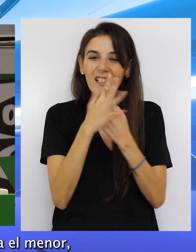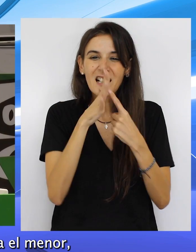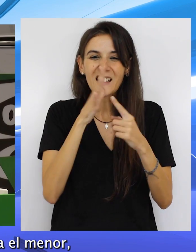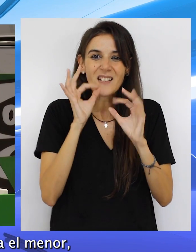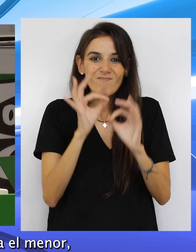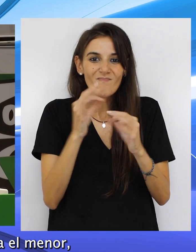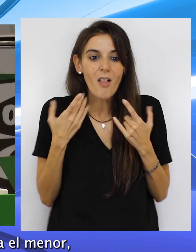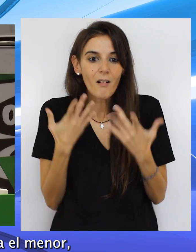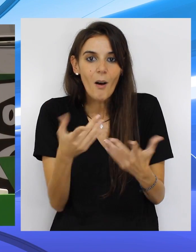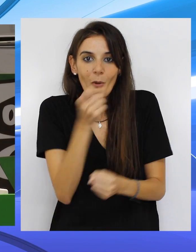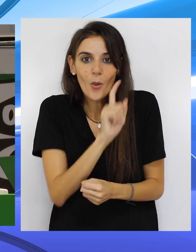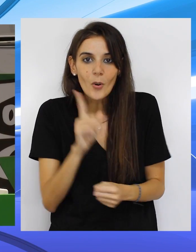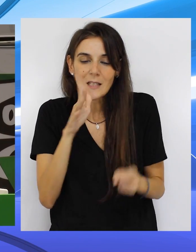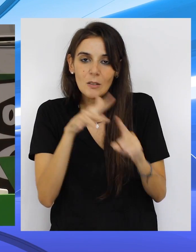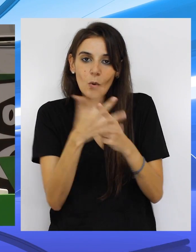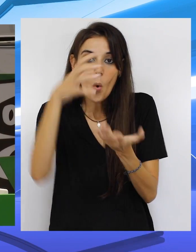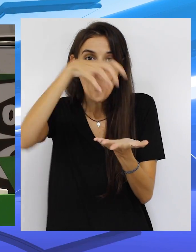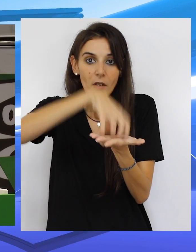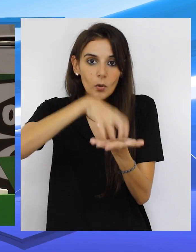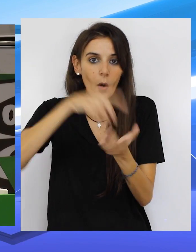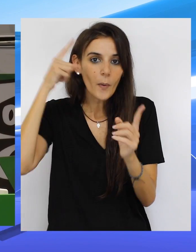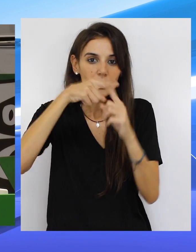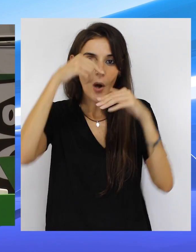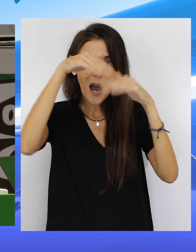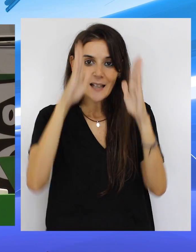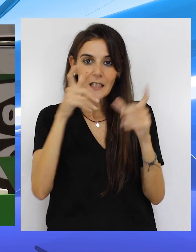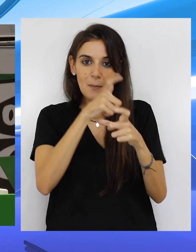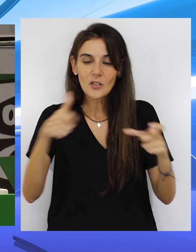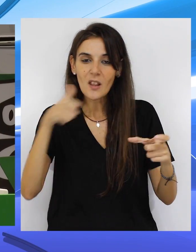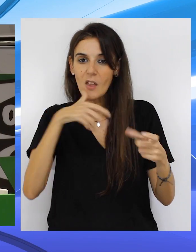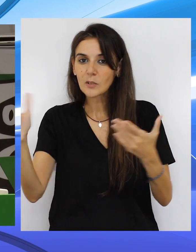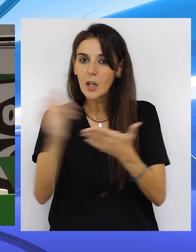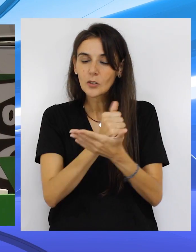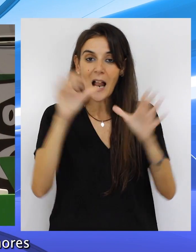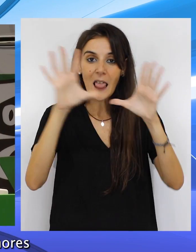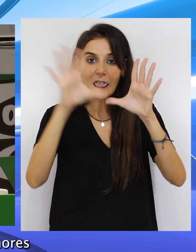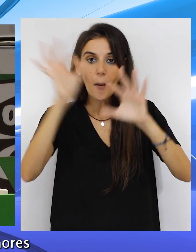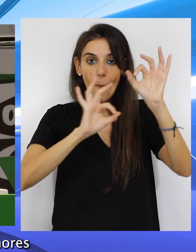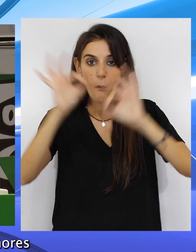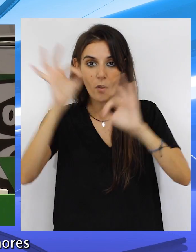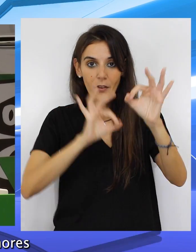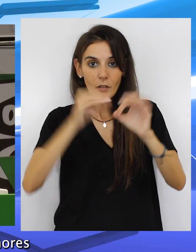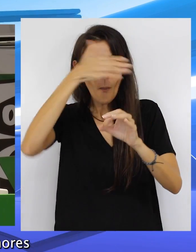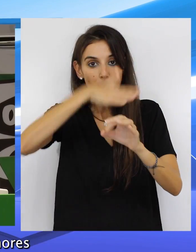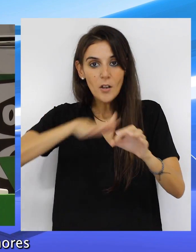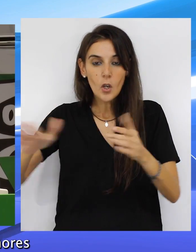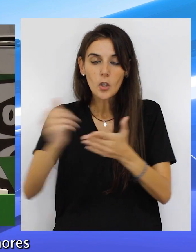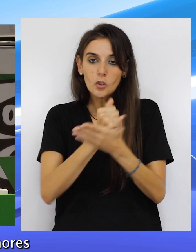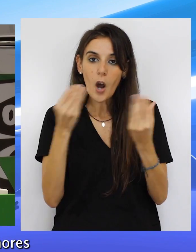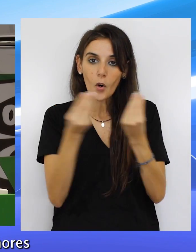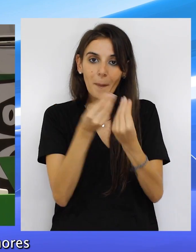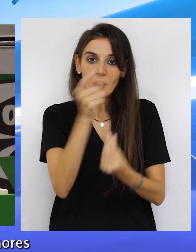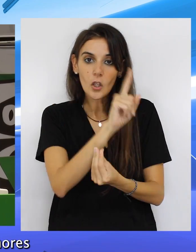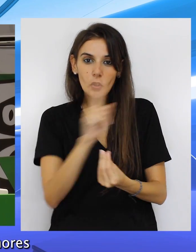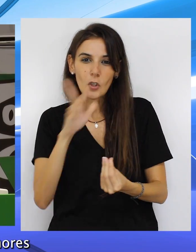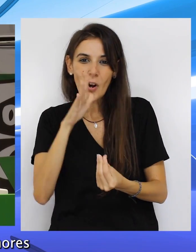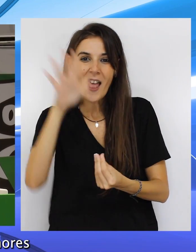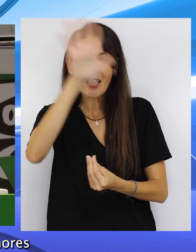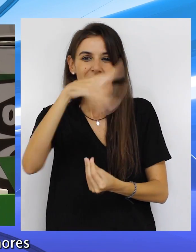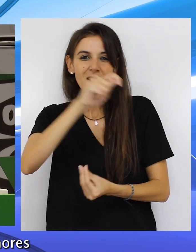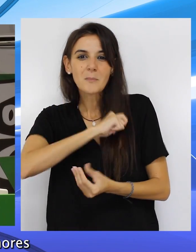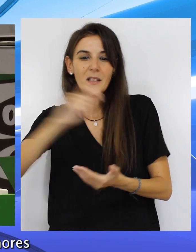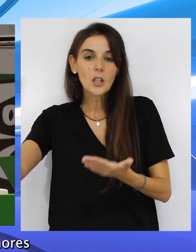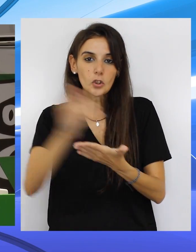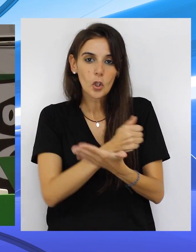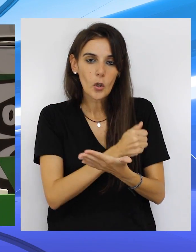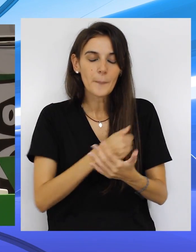cuenta que no se improvisan unas instalaciones para atender en Ceuta al 10% de los menores no acompañados